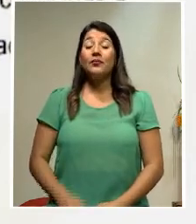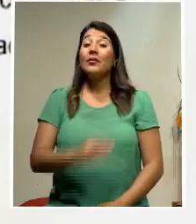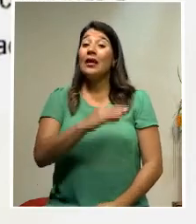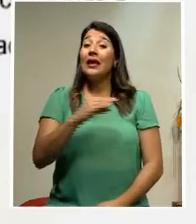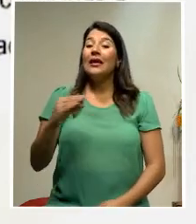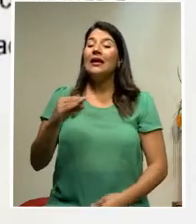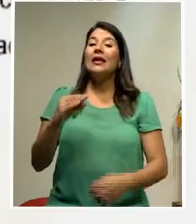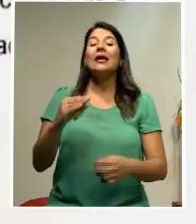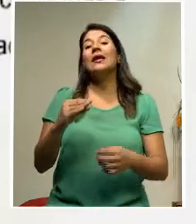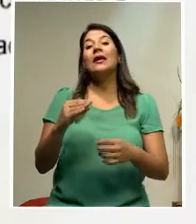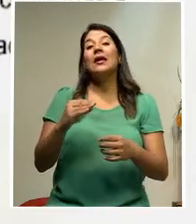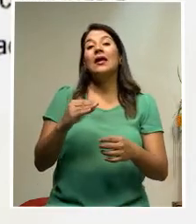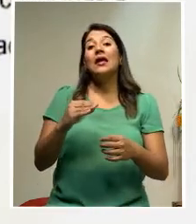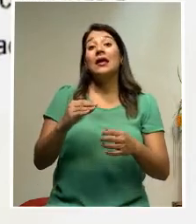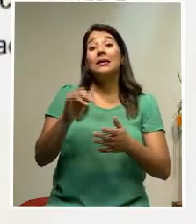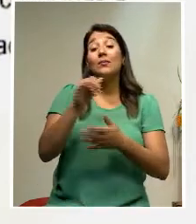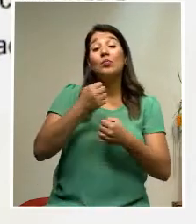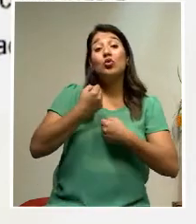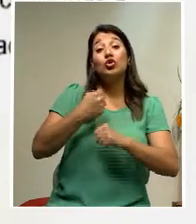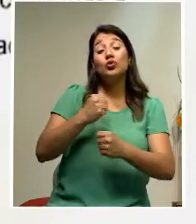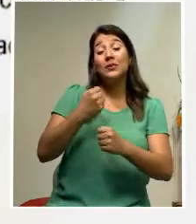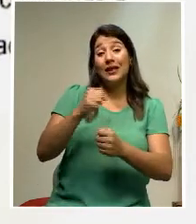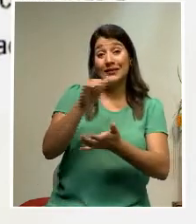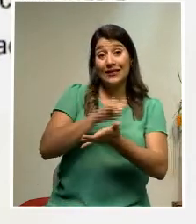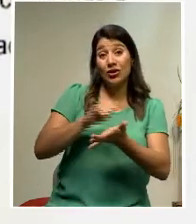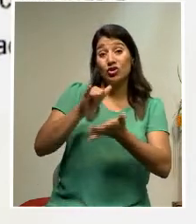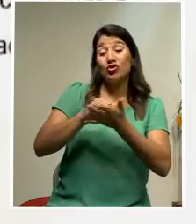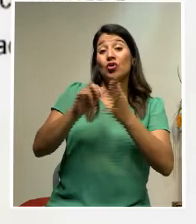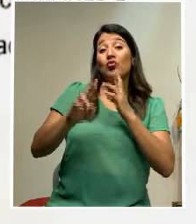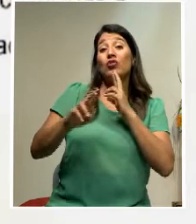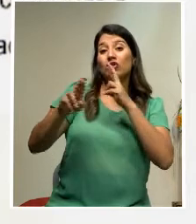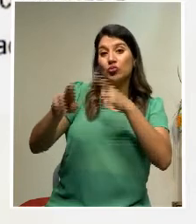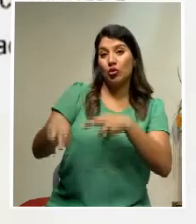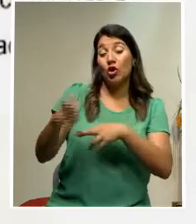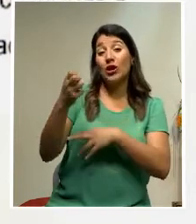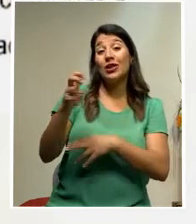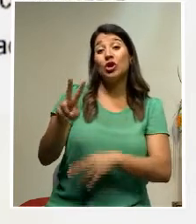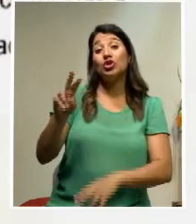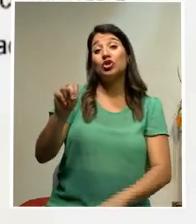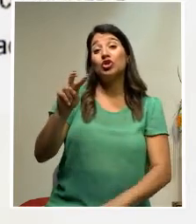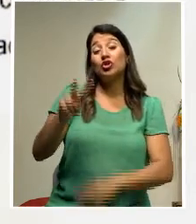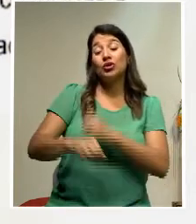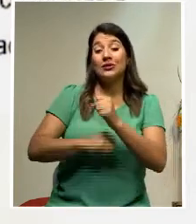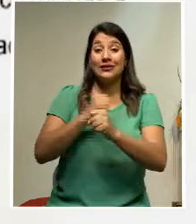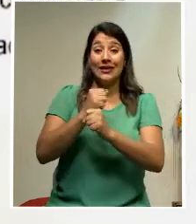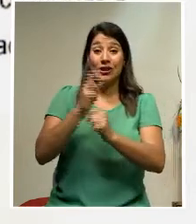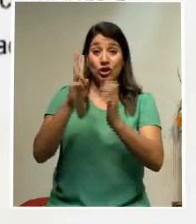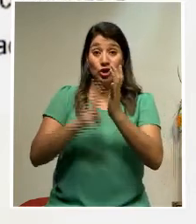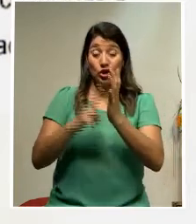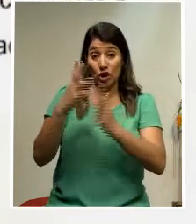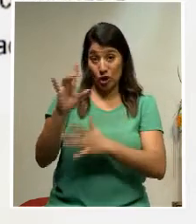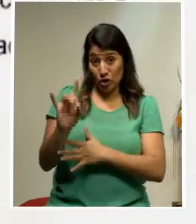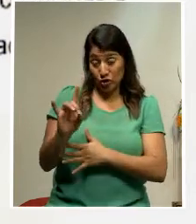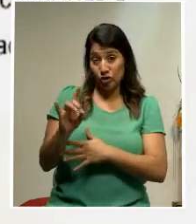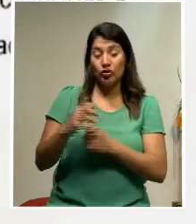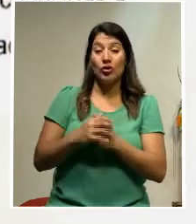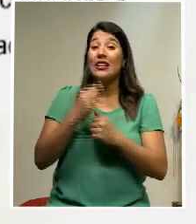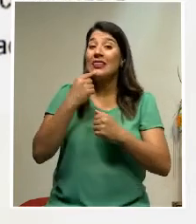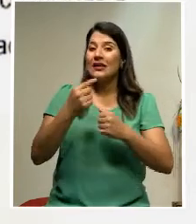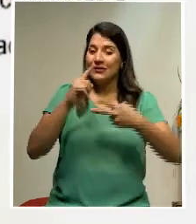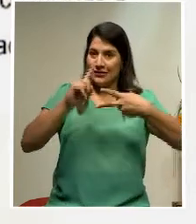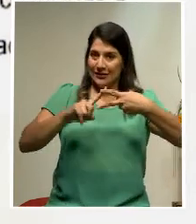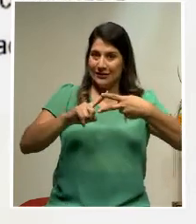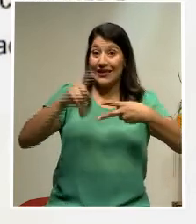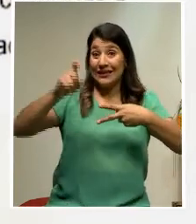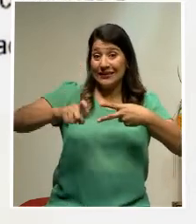resuelto por la Municipalidad de San José mediante la resolución de la alcaldía del 12 de noviembre del 2018. Dos, que existiera un estudio